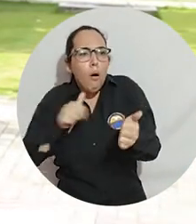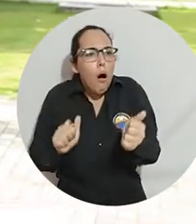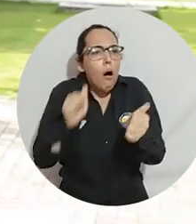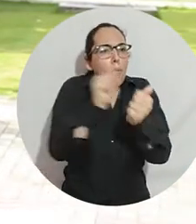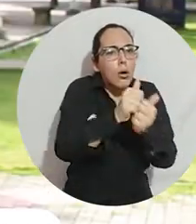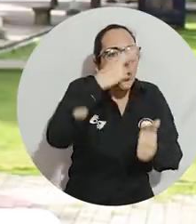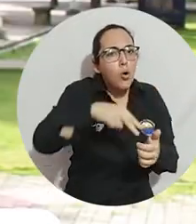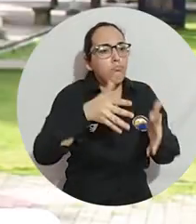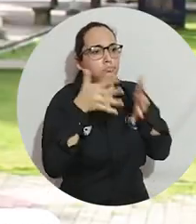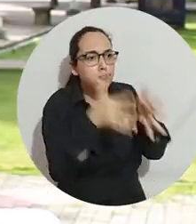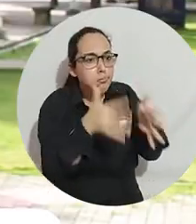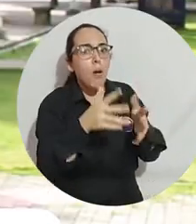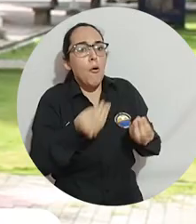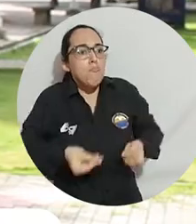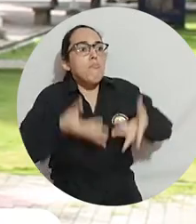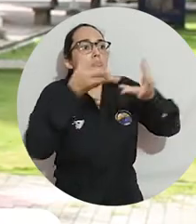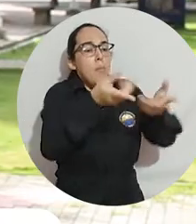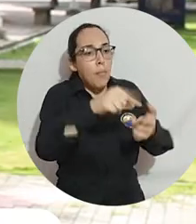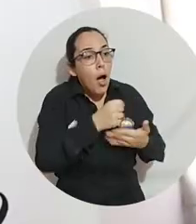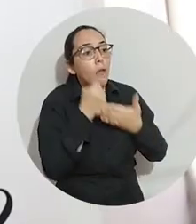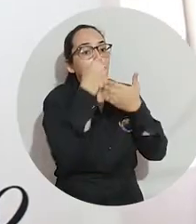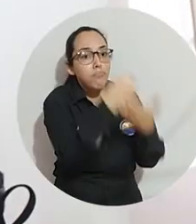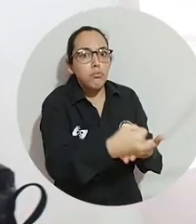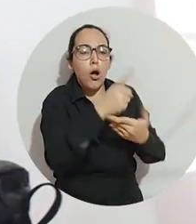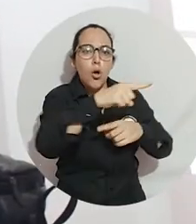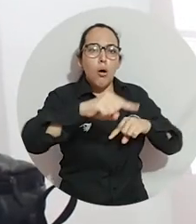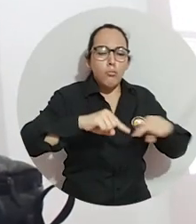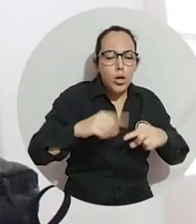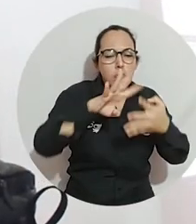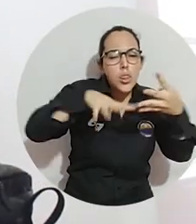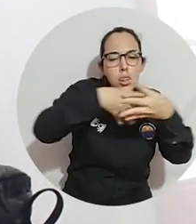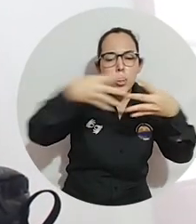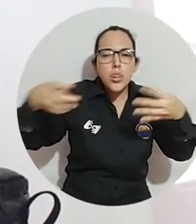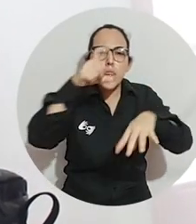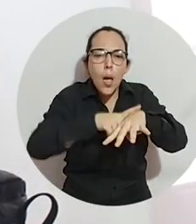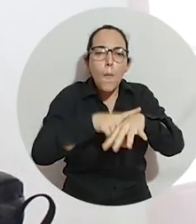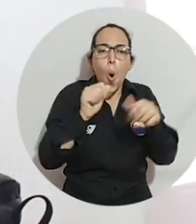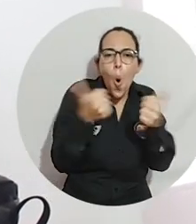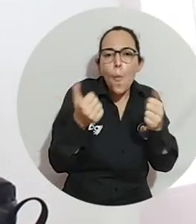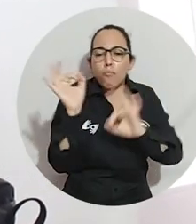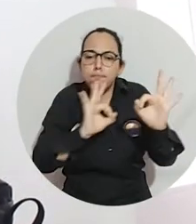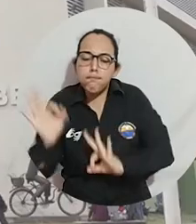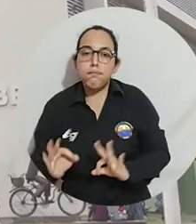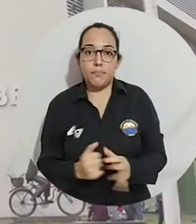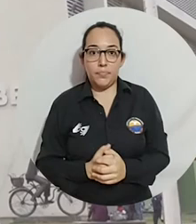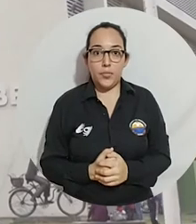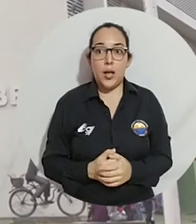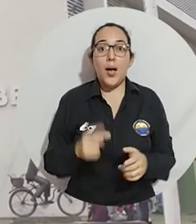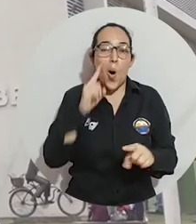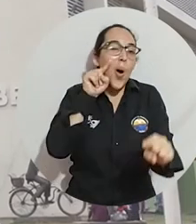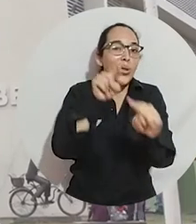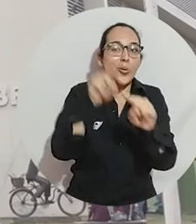acompañamiento, que les enseñemos, que les aportemos y que los ayudemos a administrar su tiempo, administrar sus recursos. Otro